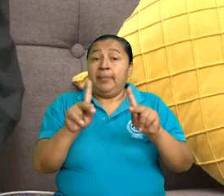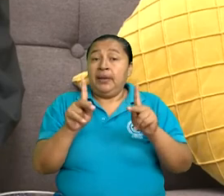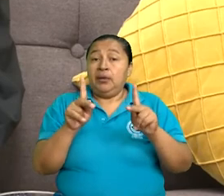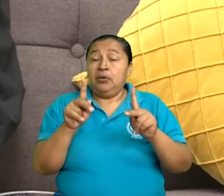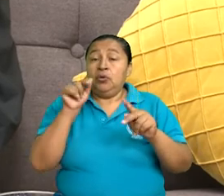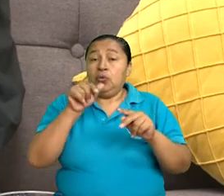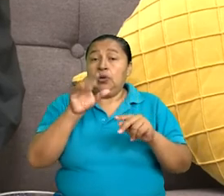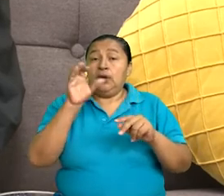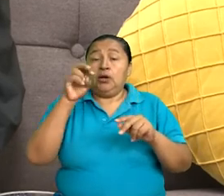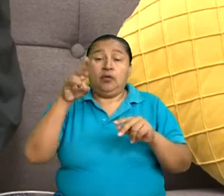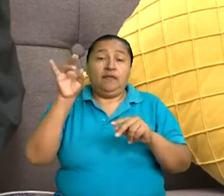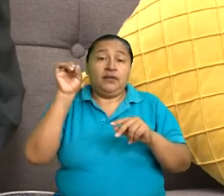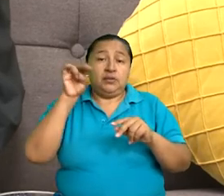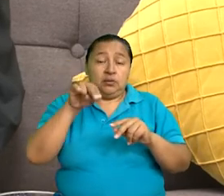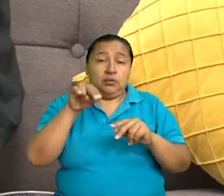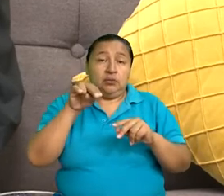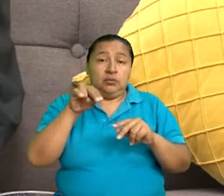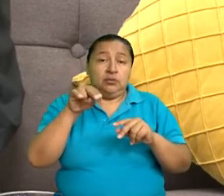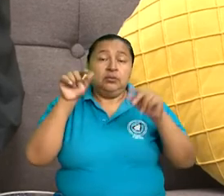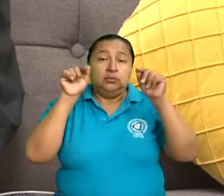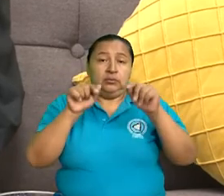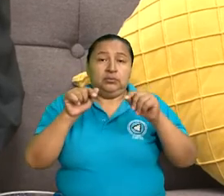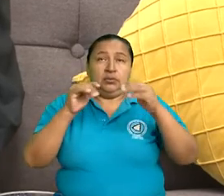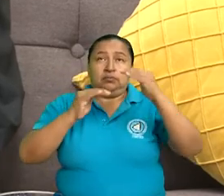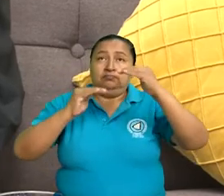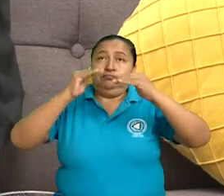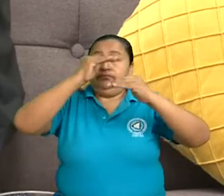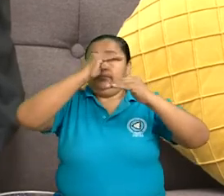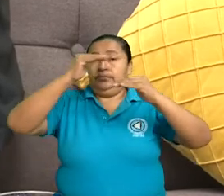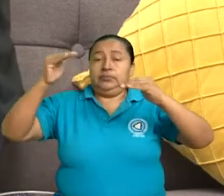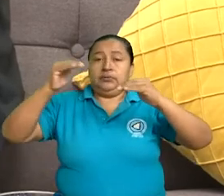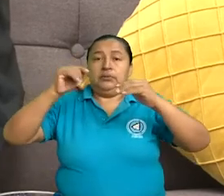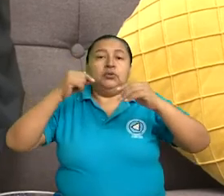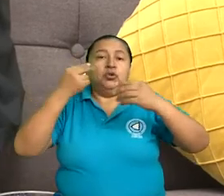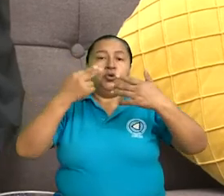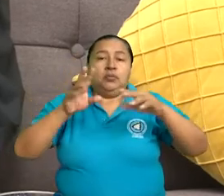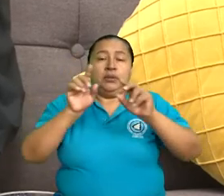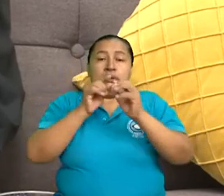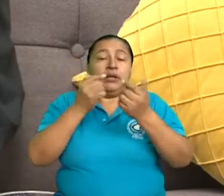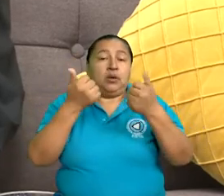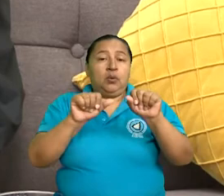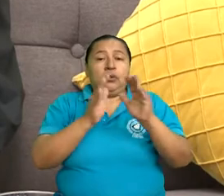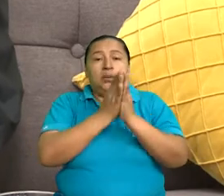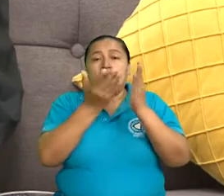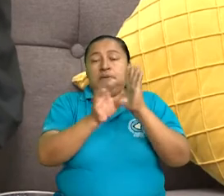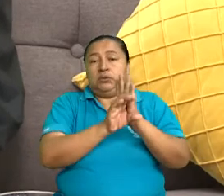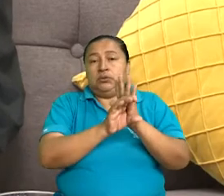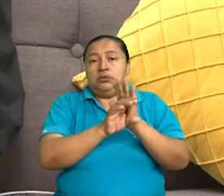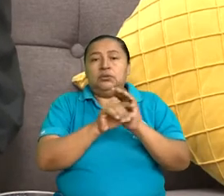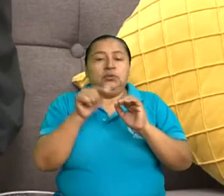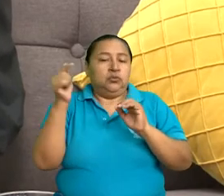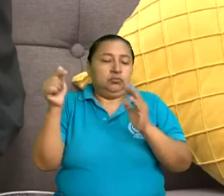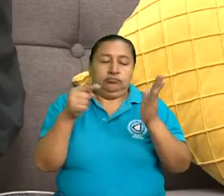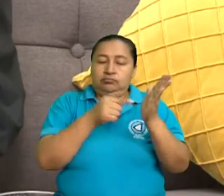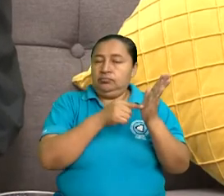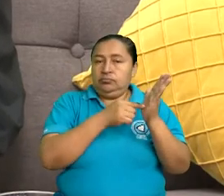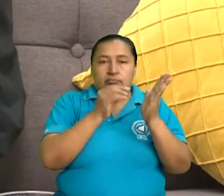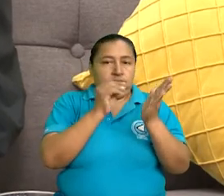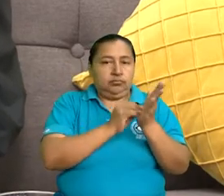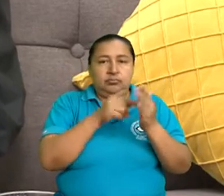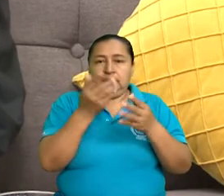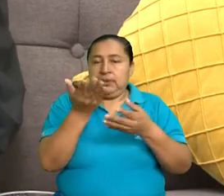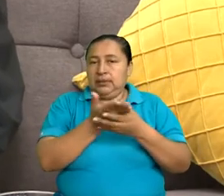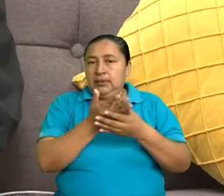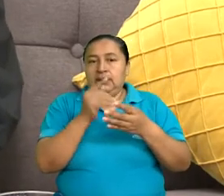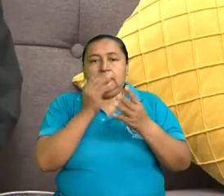es una convención de estatus, de naturaleza constitucional, entonces no aparece en este digesto,